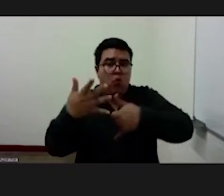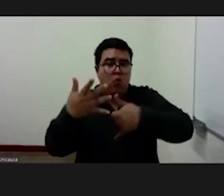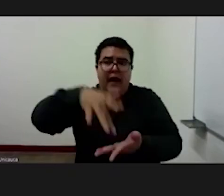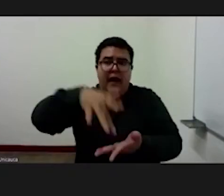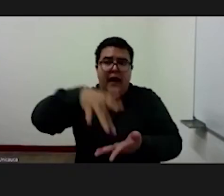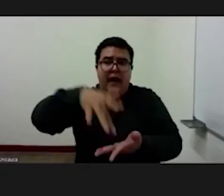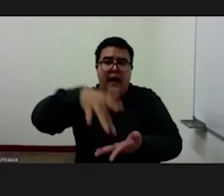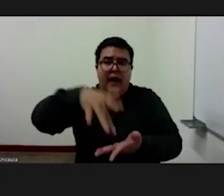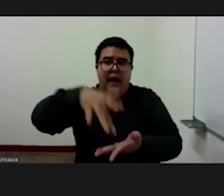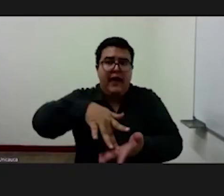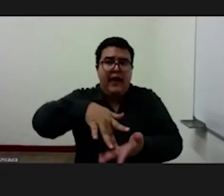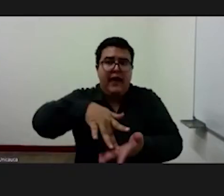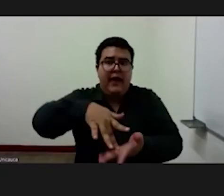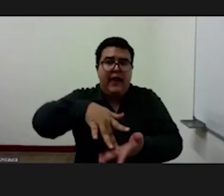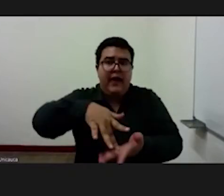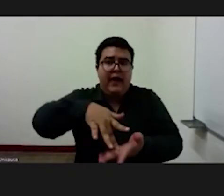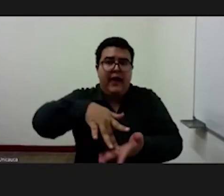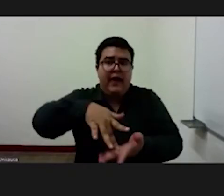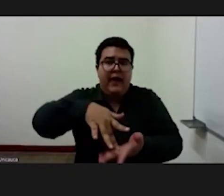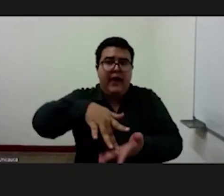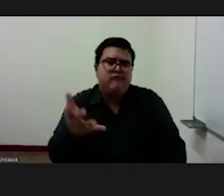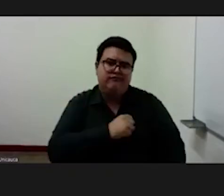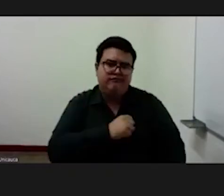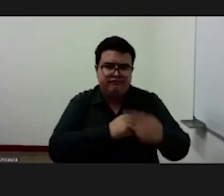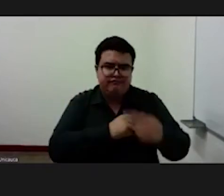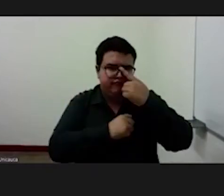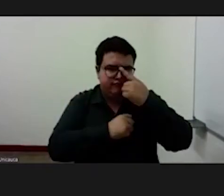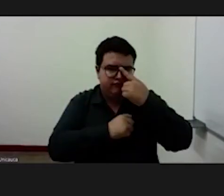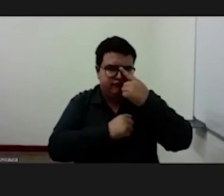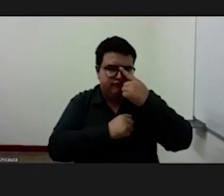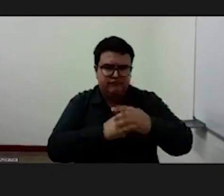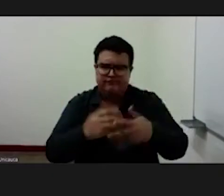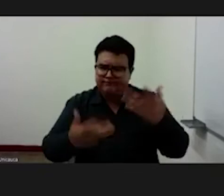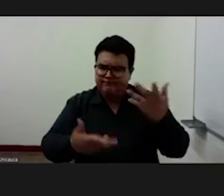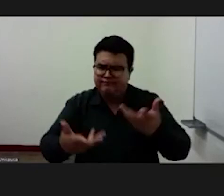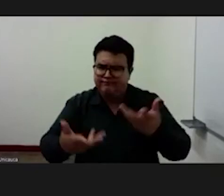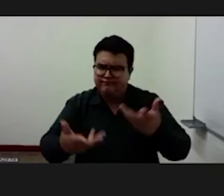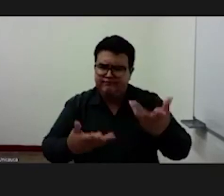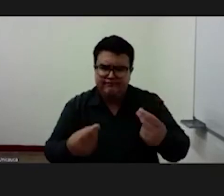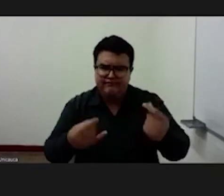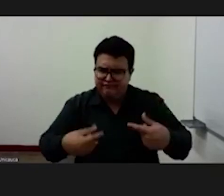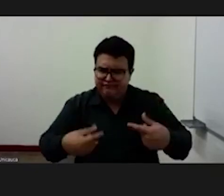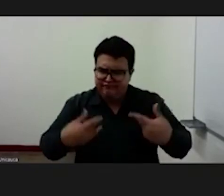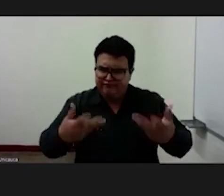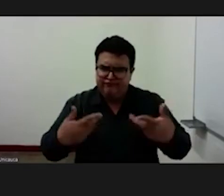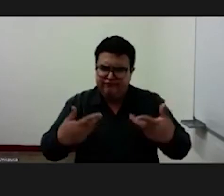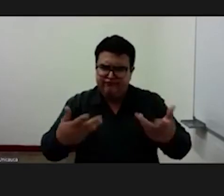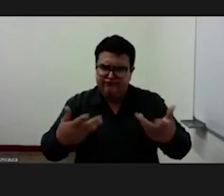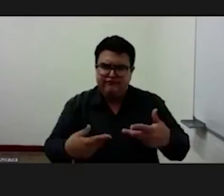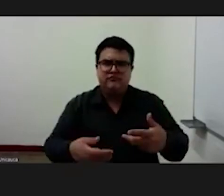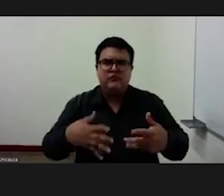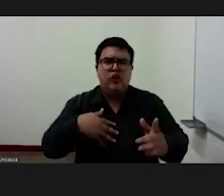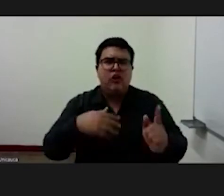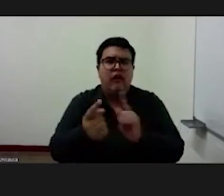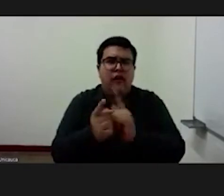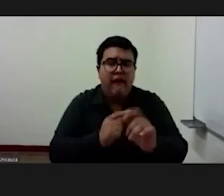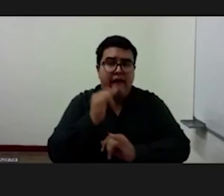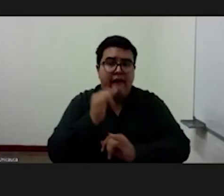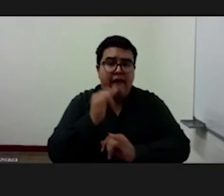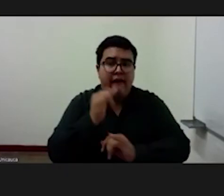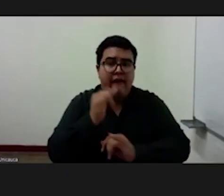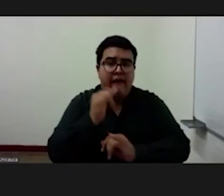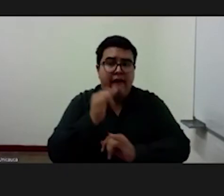nunca he sido en vuestra región y me gustaría